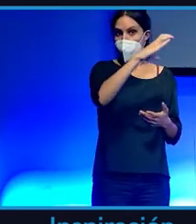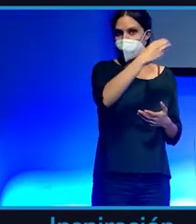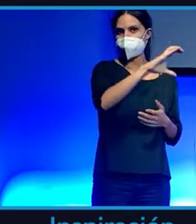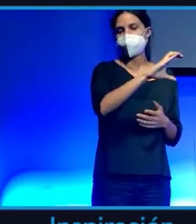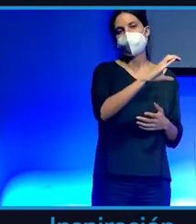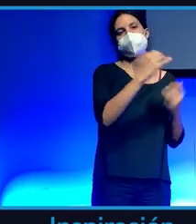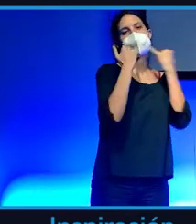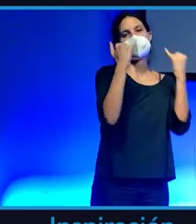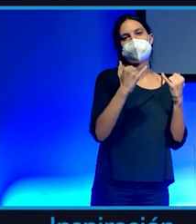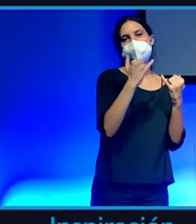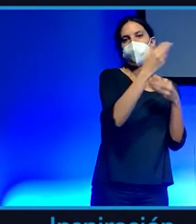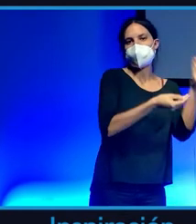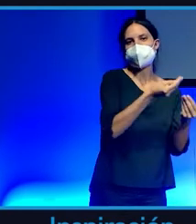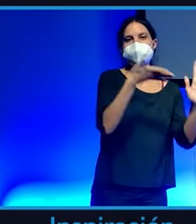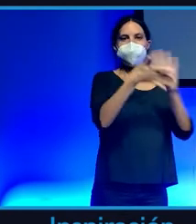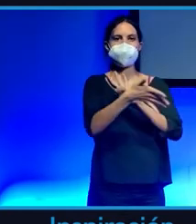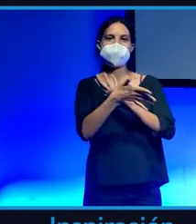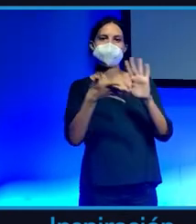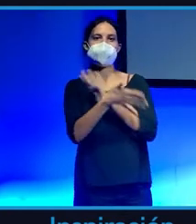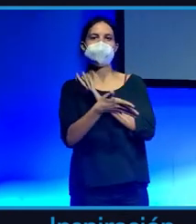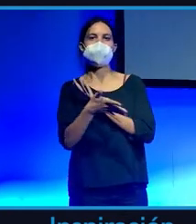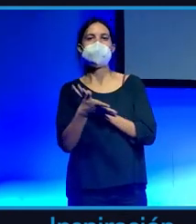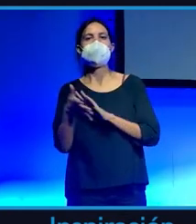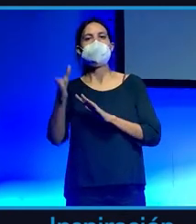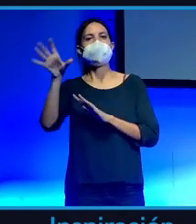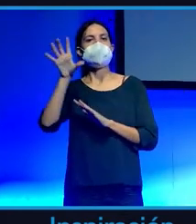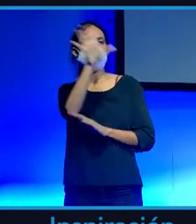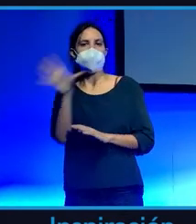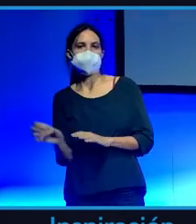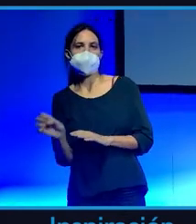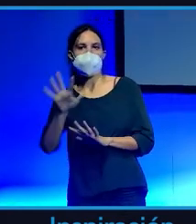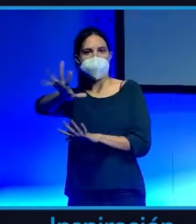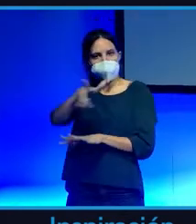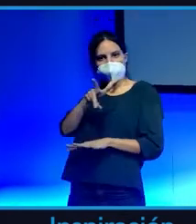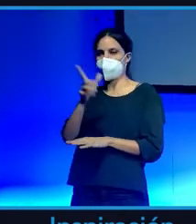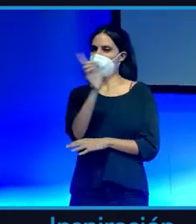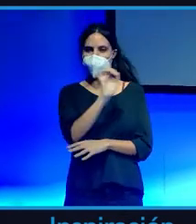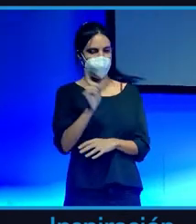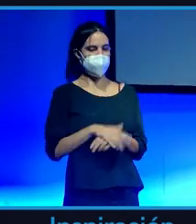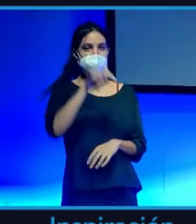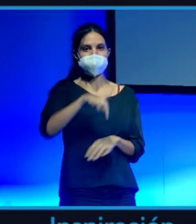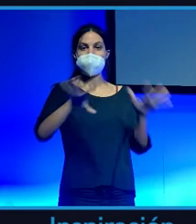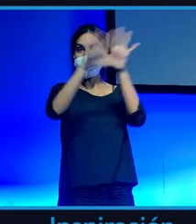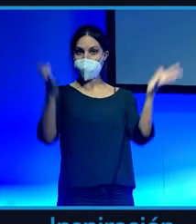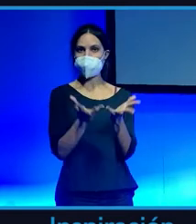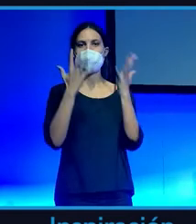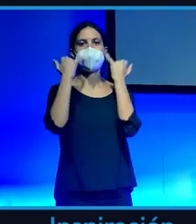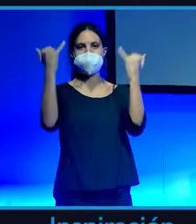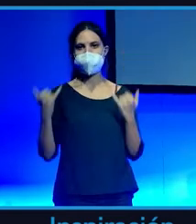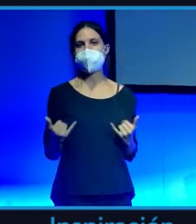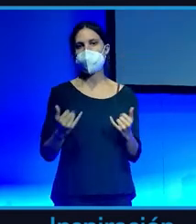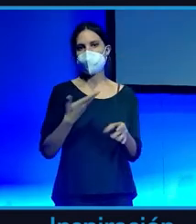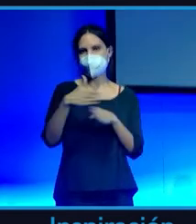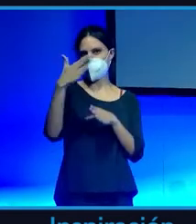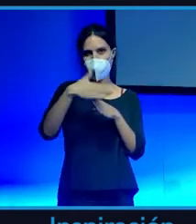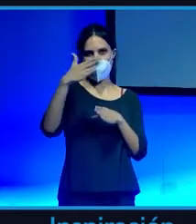la energía a un pueblito de África cuando en realidad la energía sobra sobra energía. Yo si quiero montar aquí una planta así de rúgica que